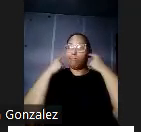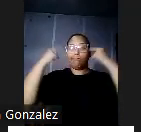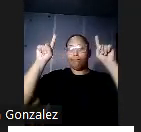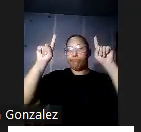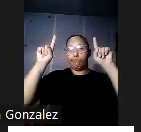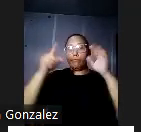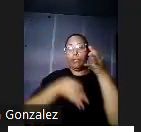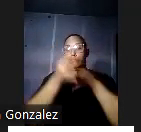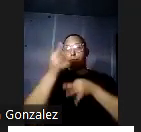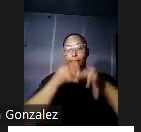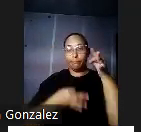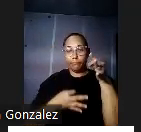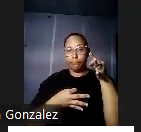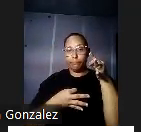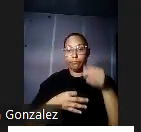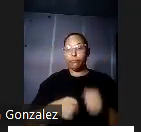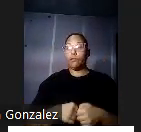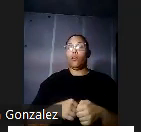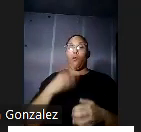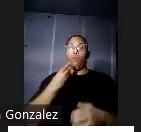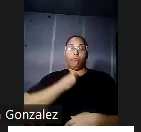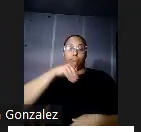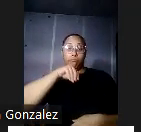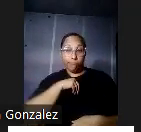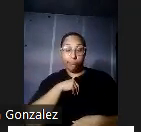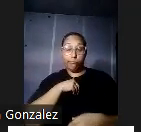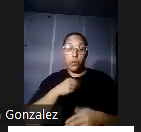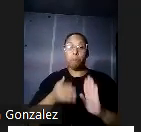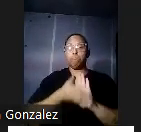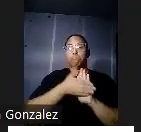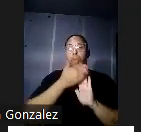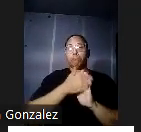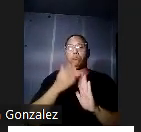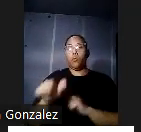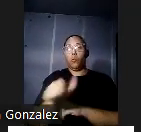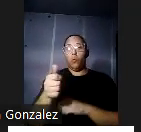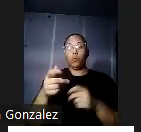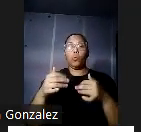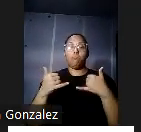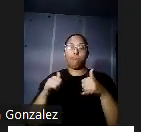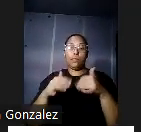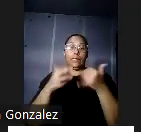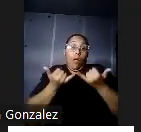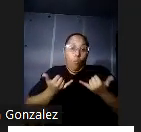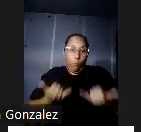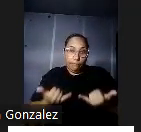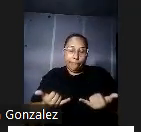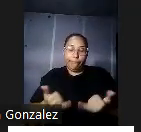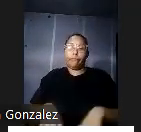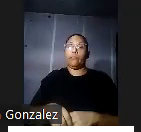los propietarios desarrollaron un parque residencial que finalmente determinó la urbanización del condado a principios de